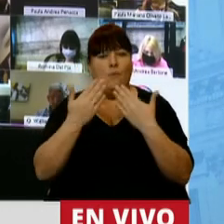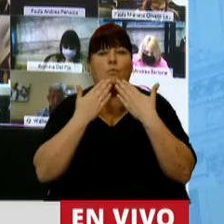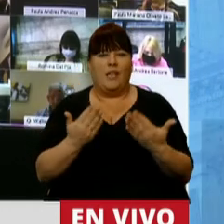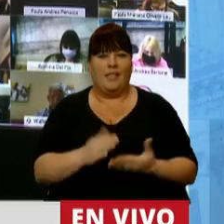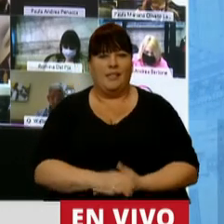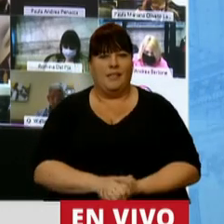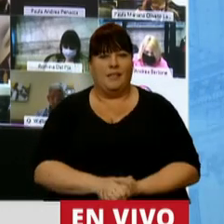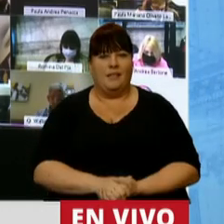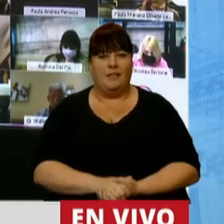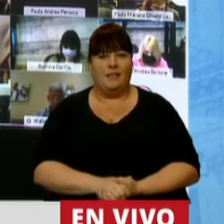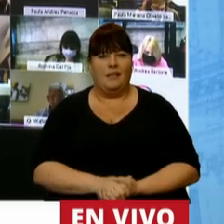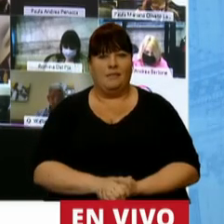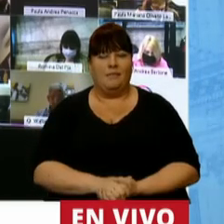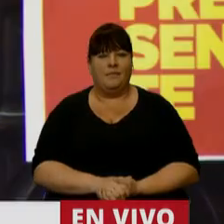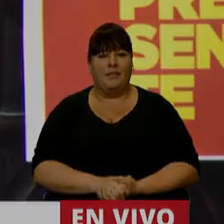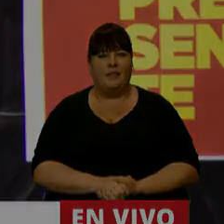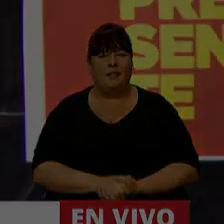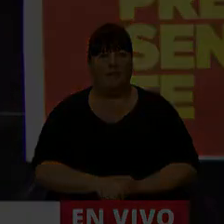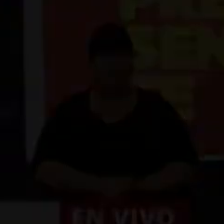Muchas gracias, Presidente. Gracias, Diputado. Diputado.